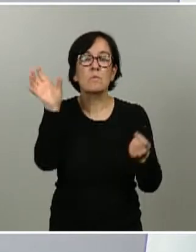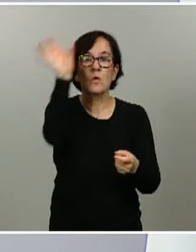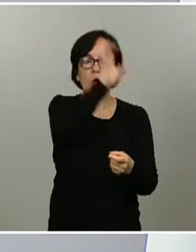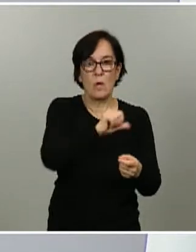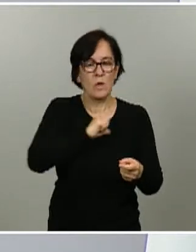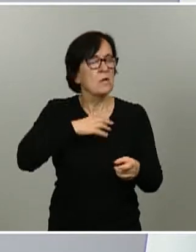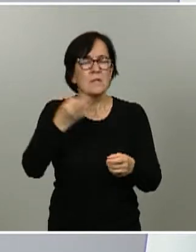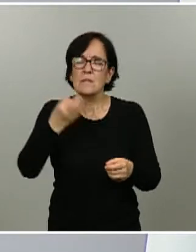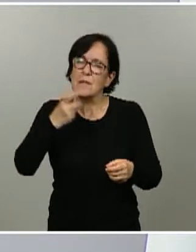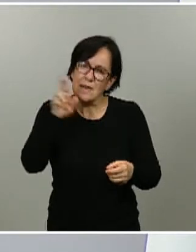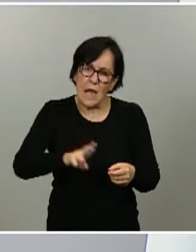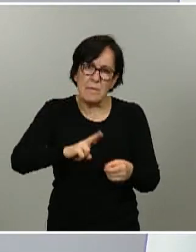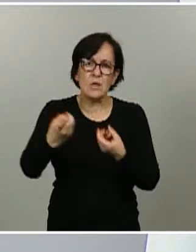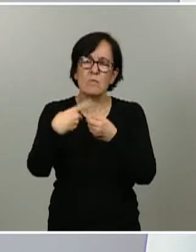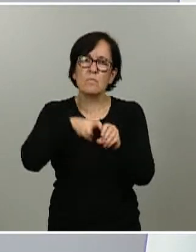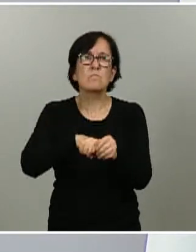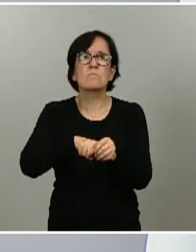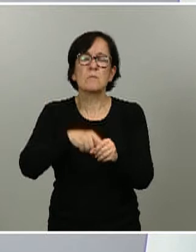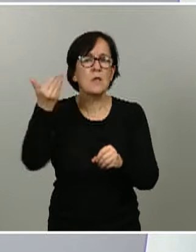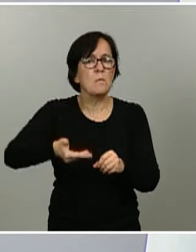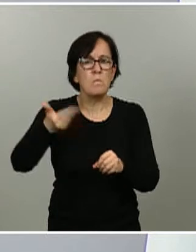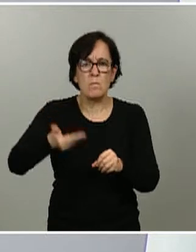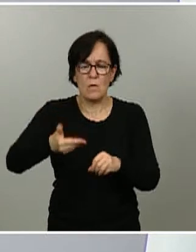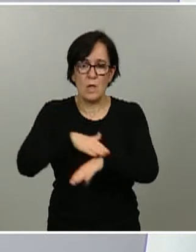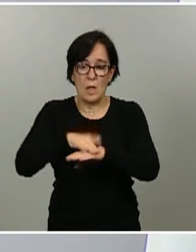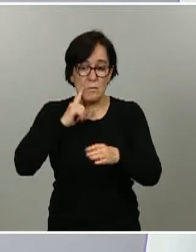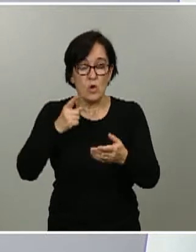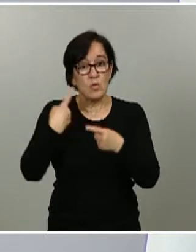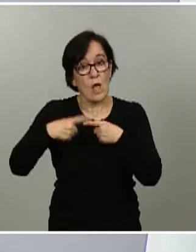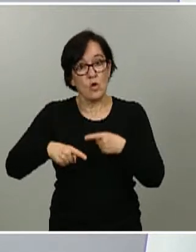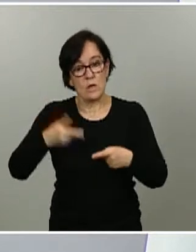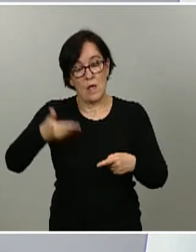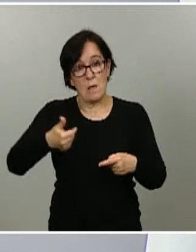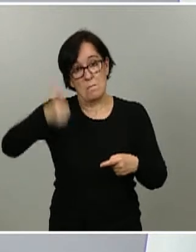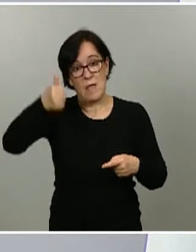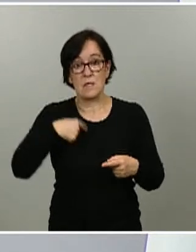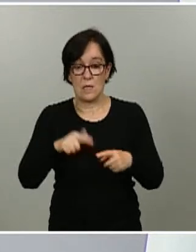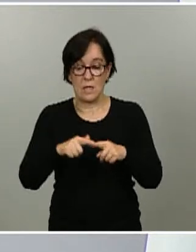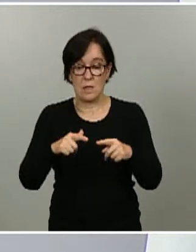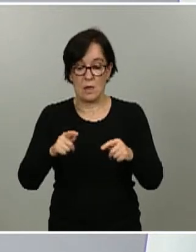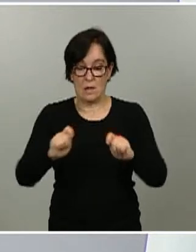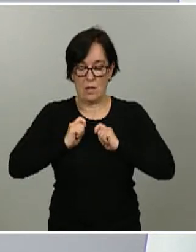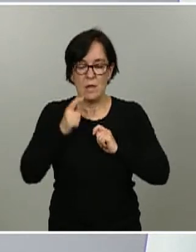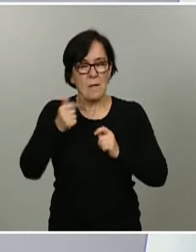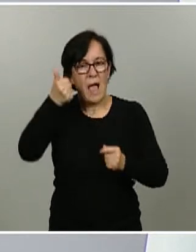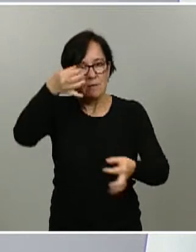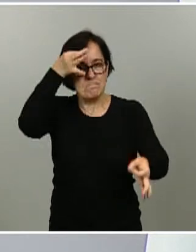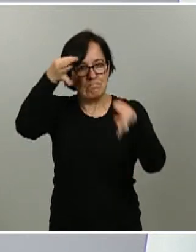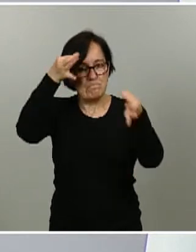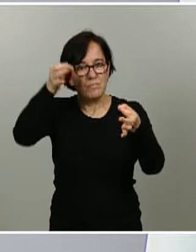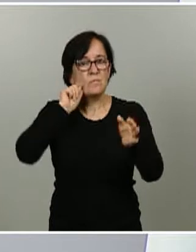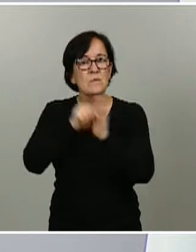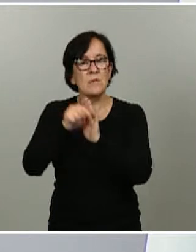para poderlo realizar, va a ser un elemento más que nos permitirá conocer con más precisión cómo estará la situación